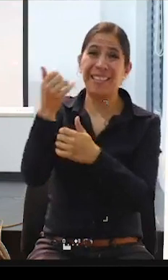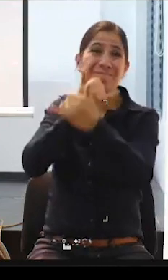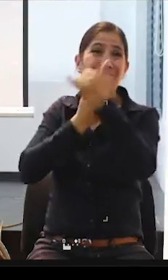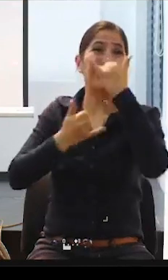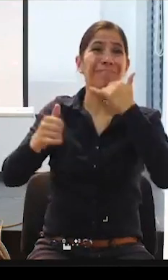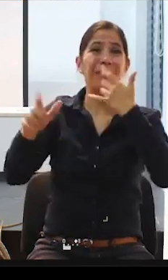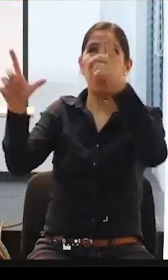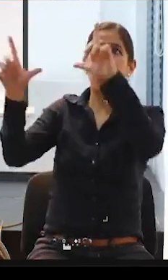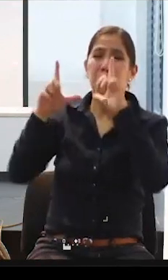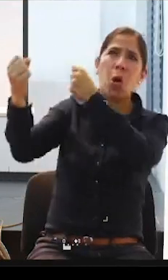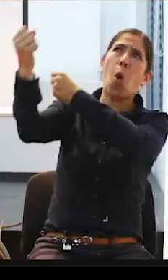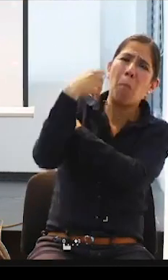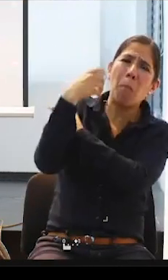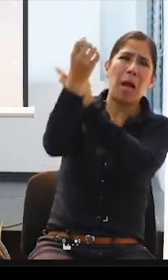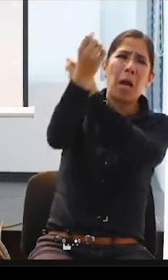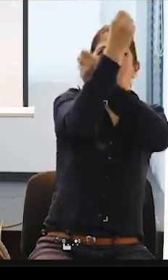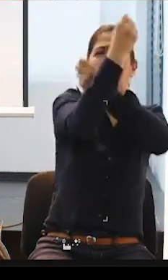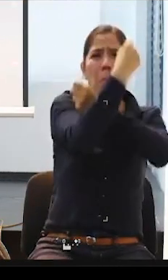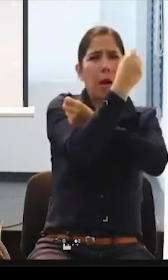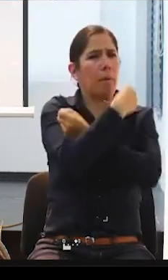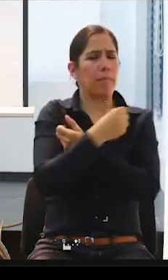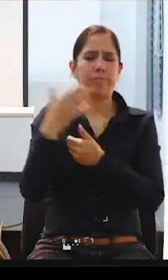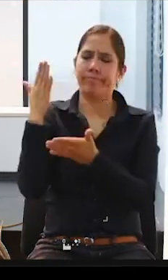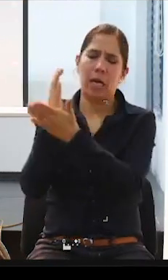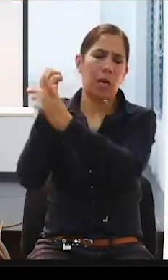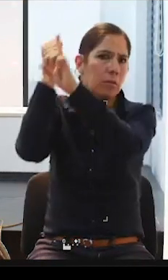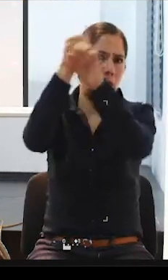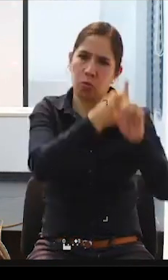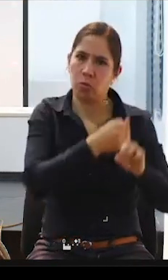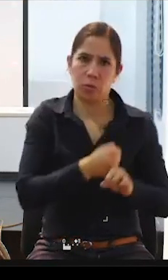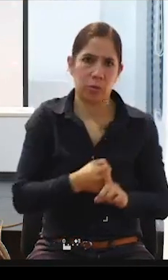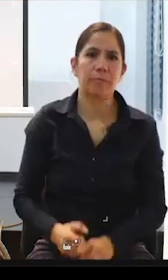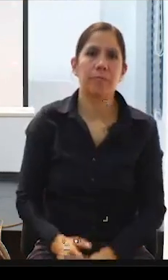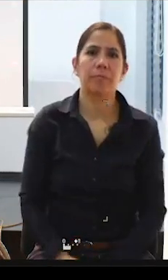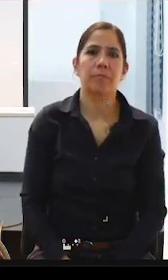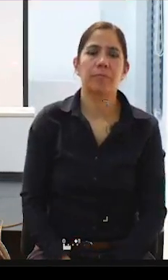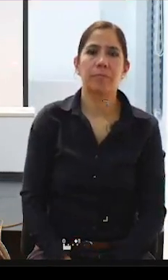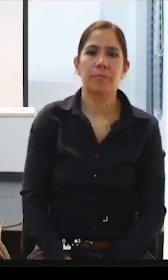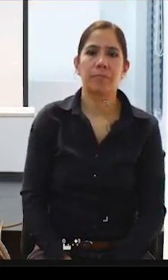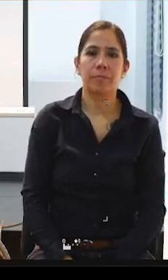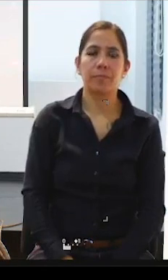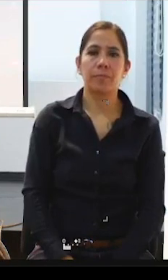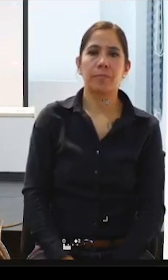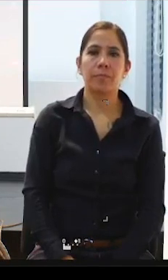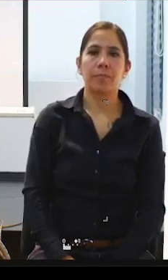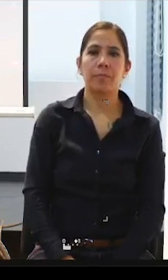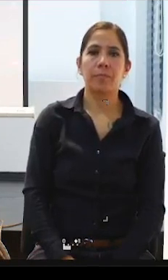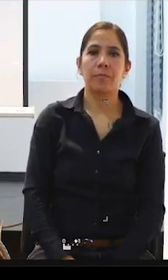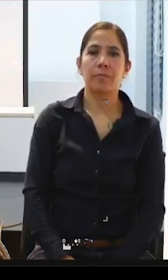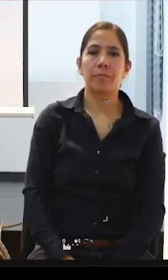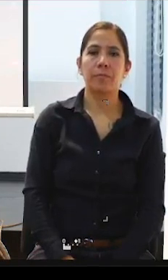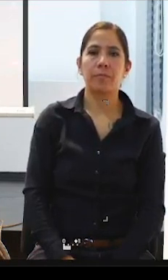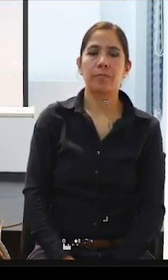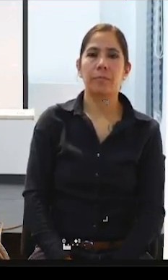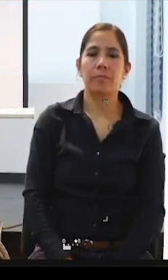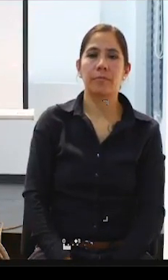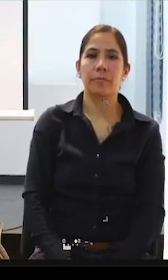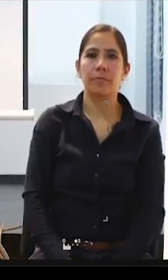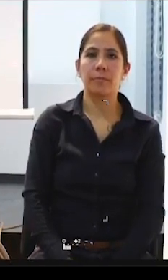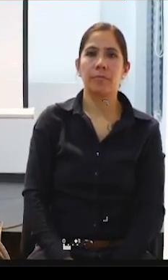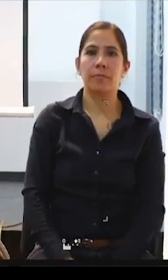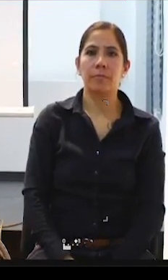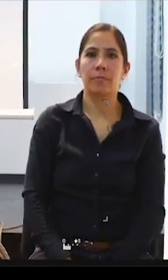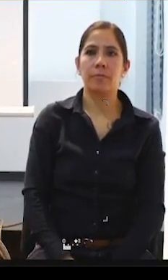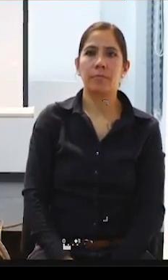quieren imponer como nos han impuesto muchísimas otras cosas más gracias Wendy me gustaría cederle la palabra Felisa